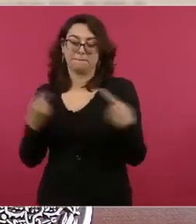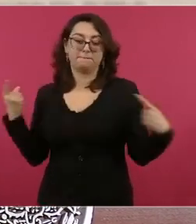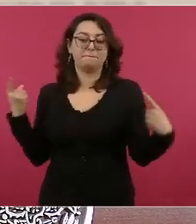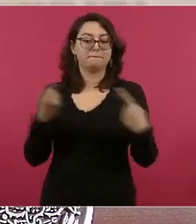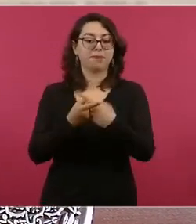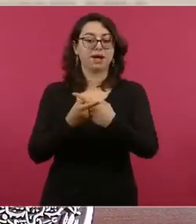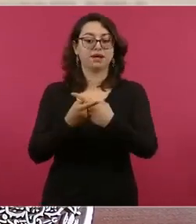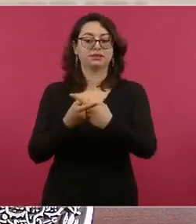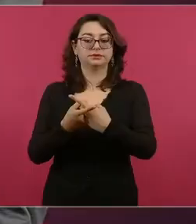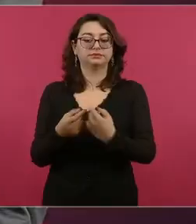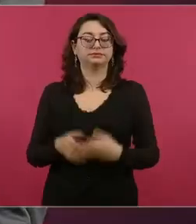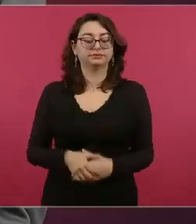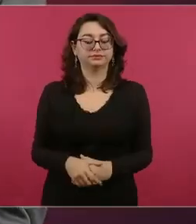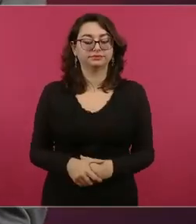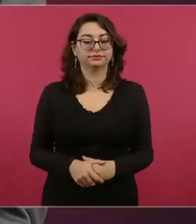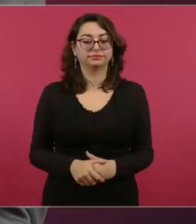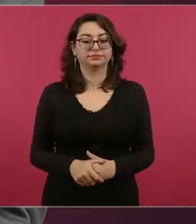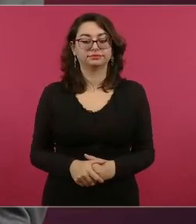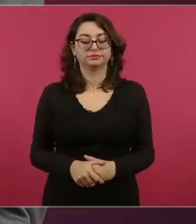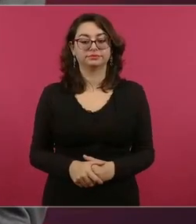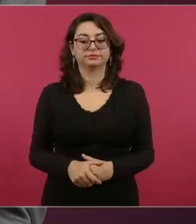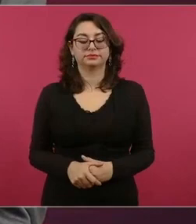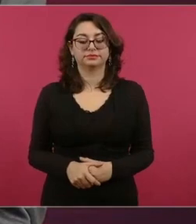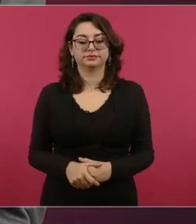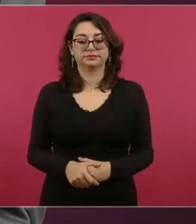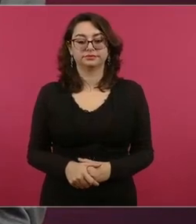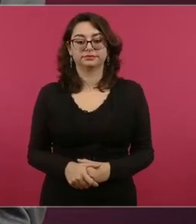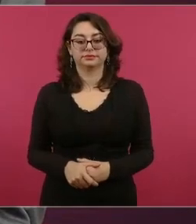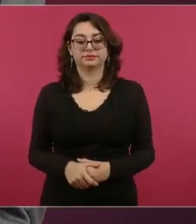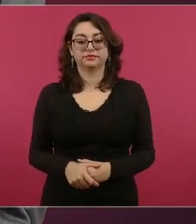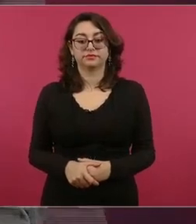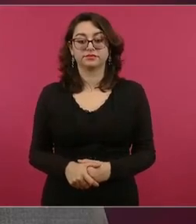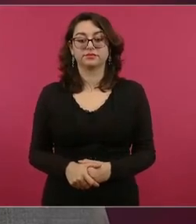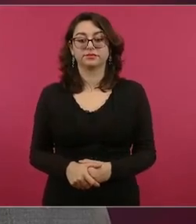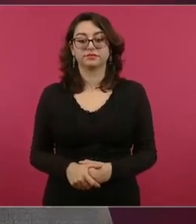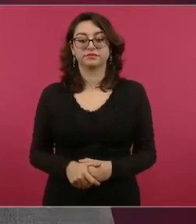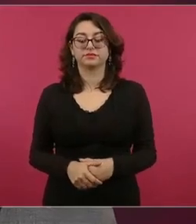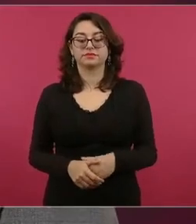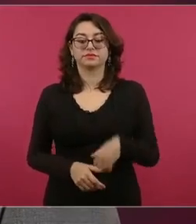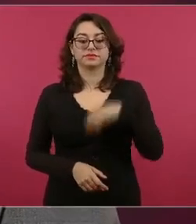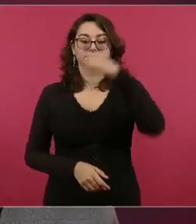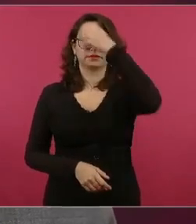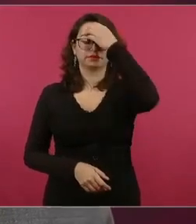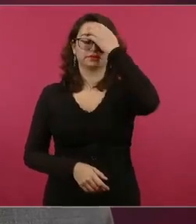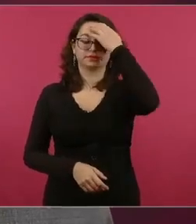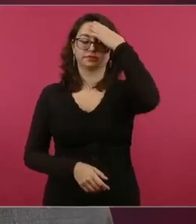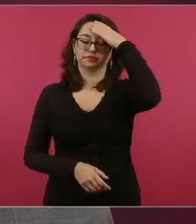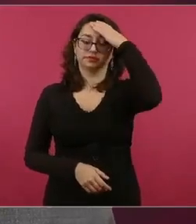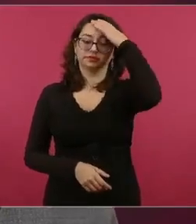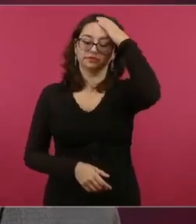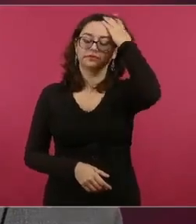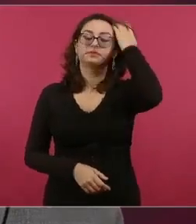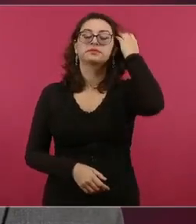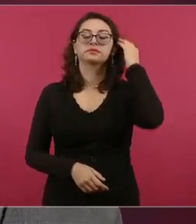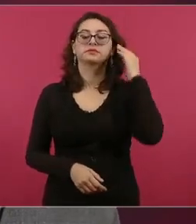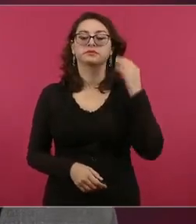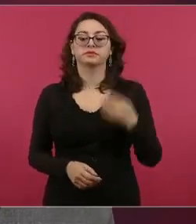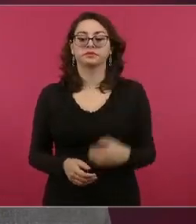Para mi ver y entender,